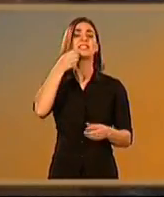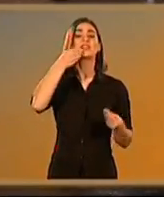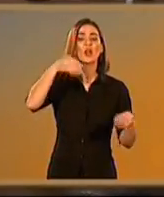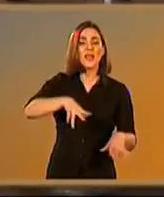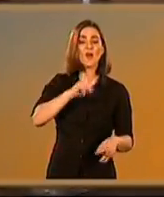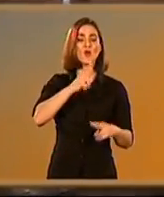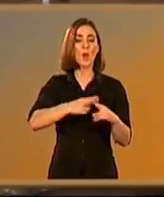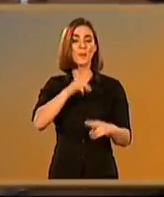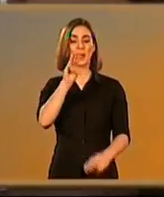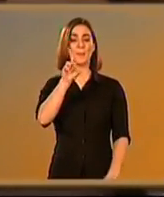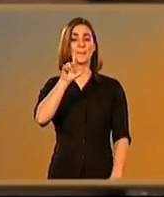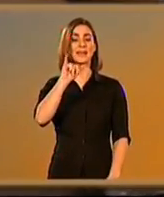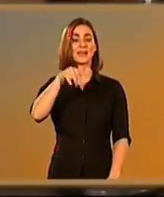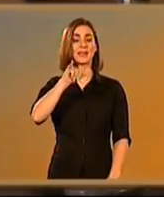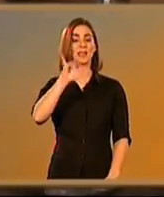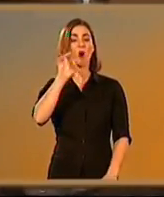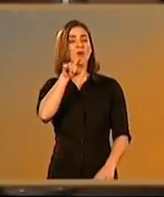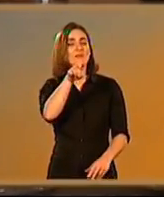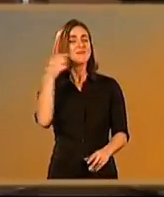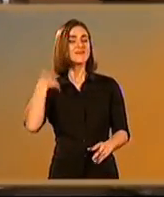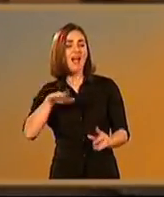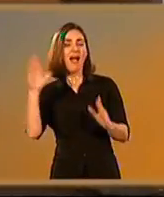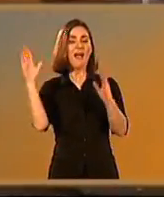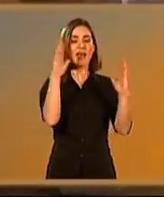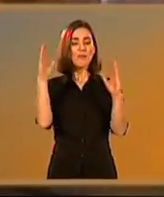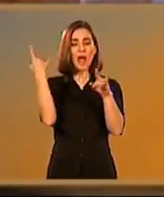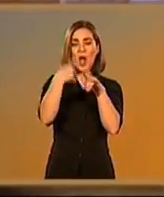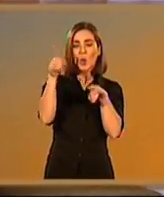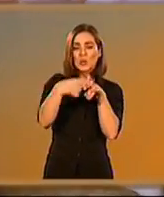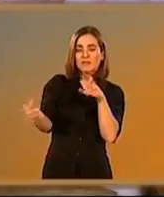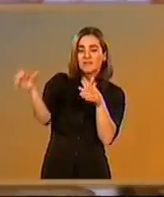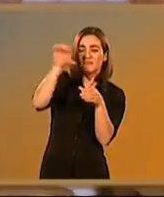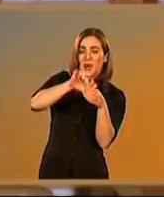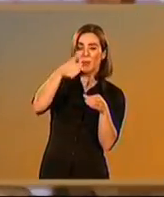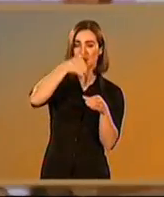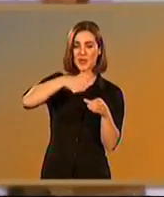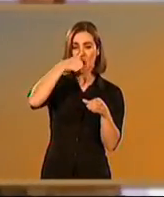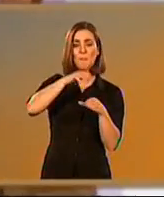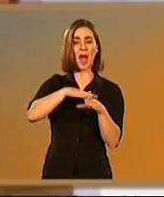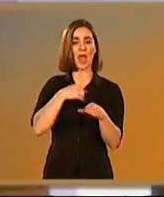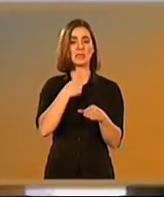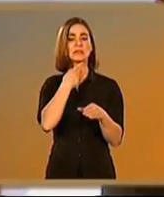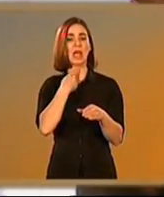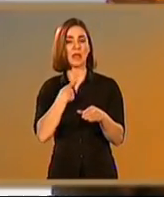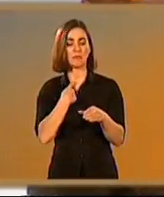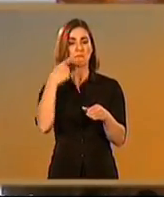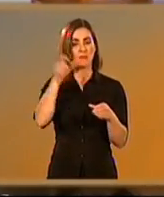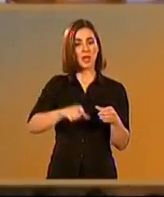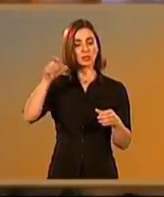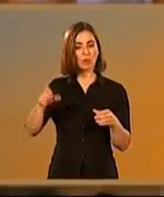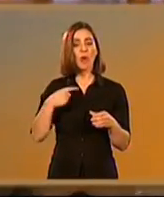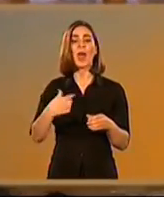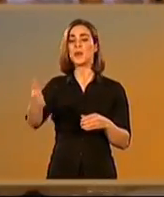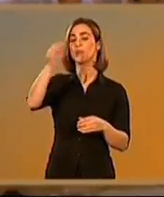que imaginaron medios para aumentar la sed. Se prepararon venenos para producir motivos para beber. Los hombres tomaban